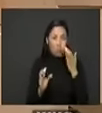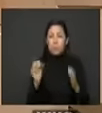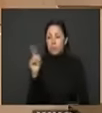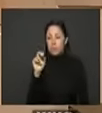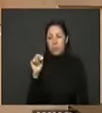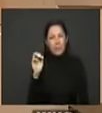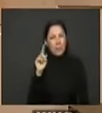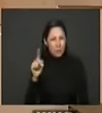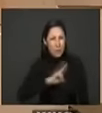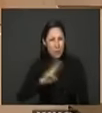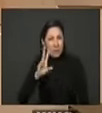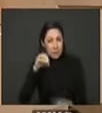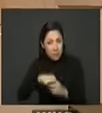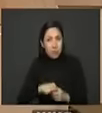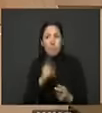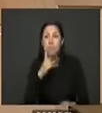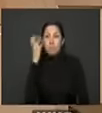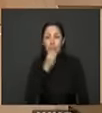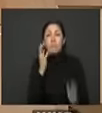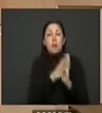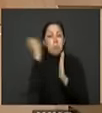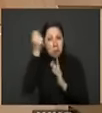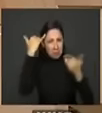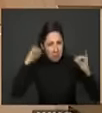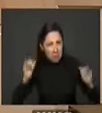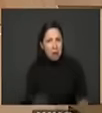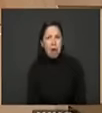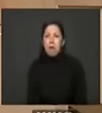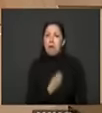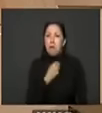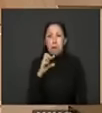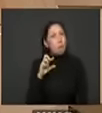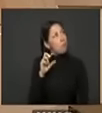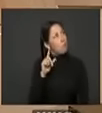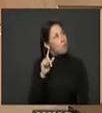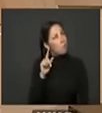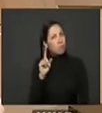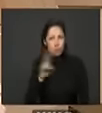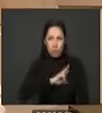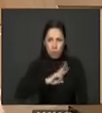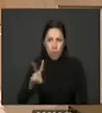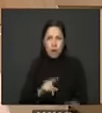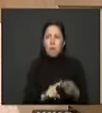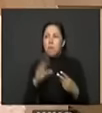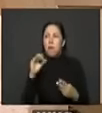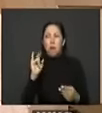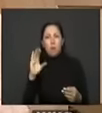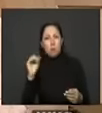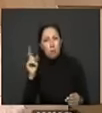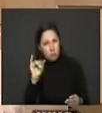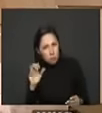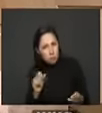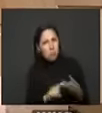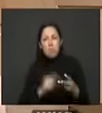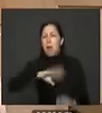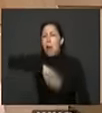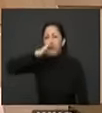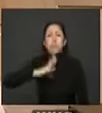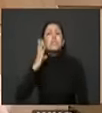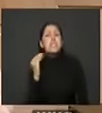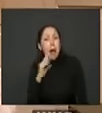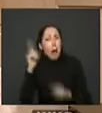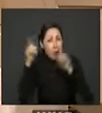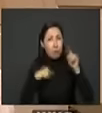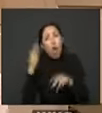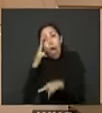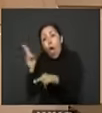en Vistahermosa en el Meta ya se ha hecho en Florida y Pradera en el Valle ya se ha hecho en Caucasia en Antioquia ya se ha hecho o no estamos